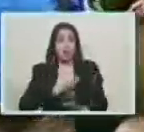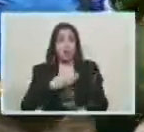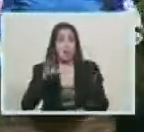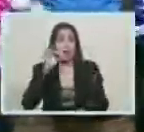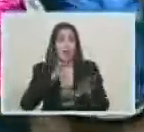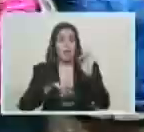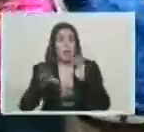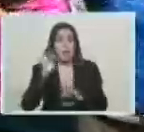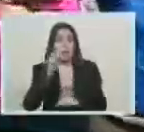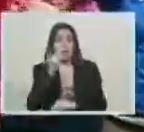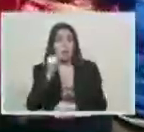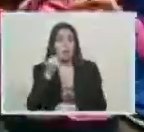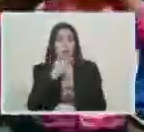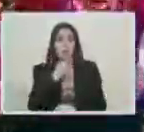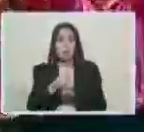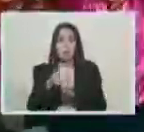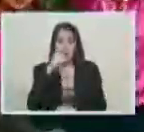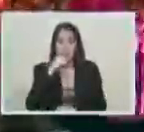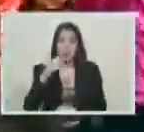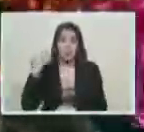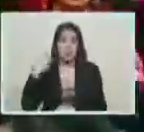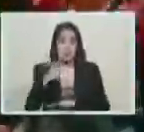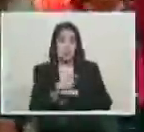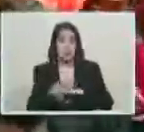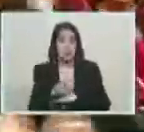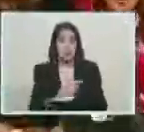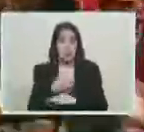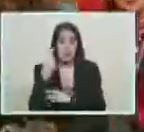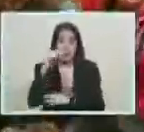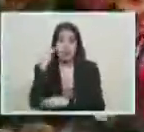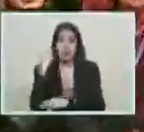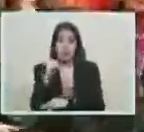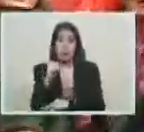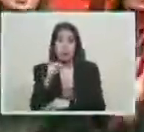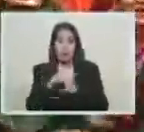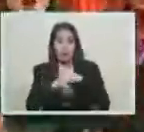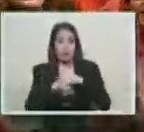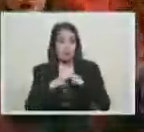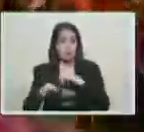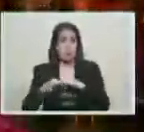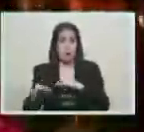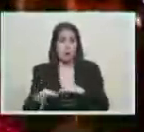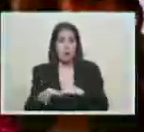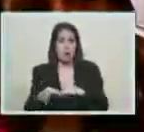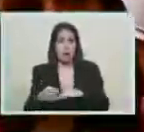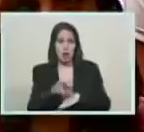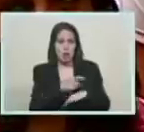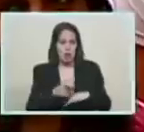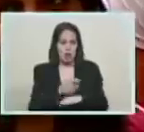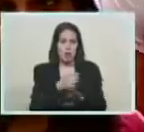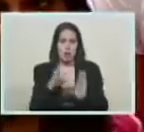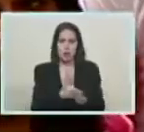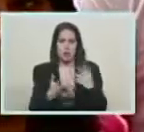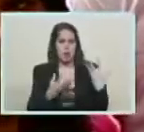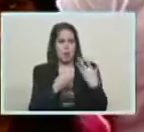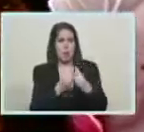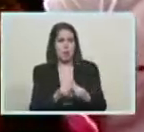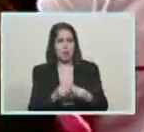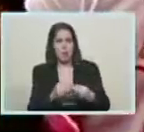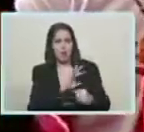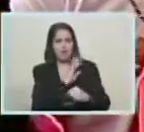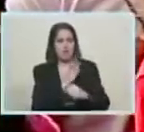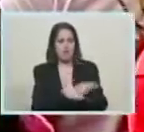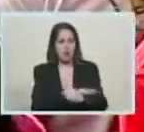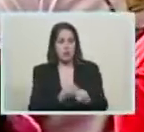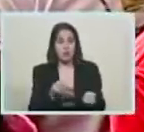10 de diciembre del año pasado para que el gobierno nacional, estadal y municipal une todas sus fuerzas y así garantizarle entonces